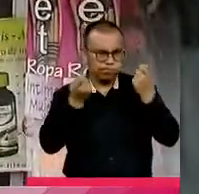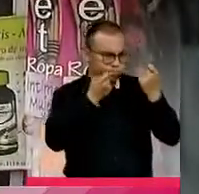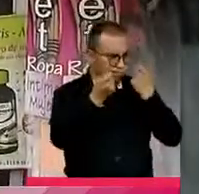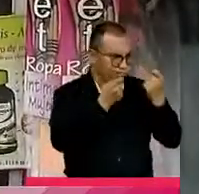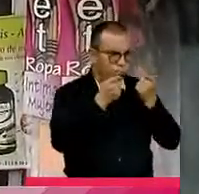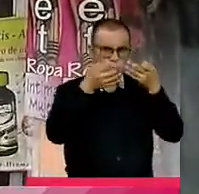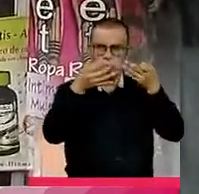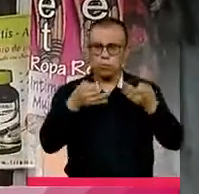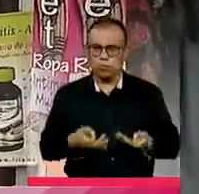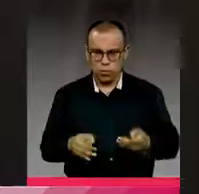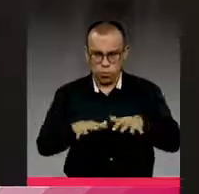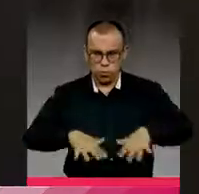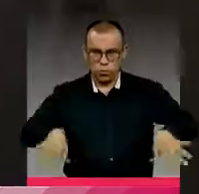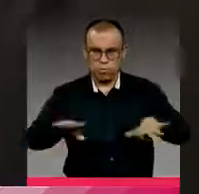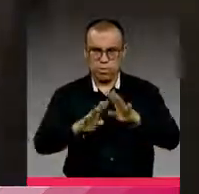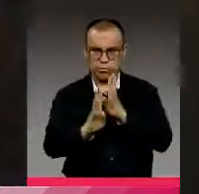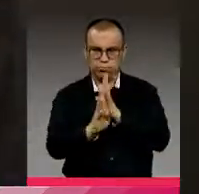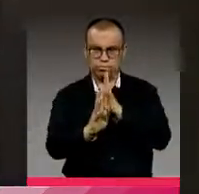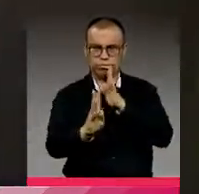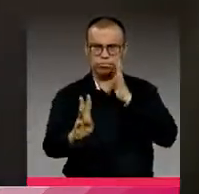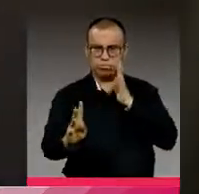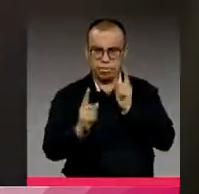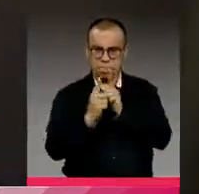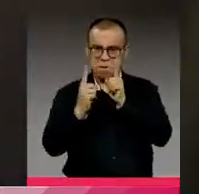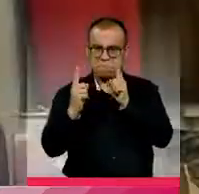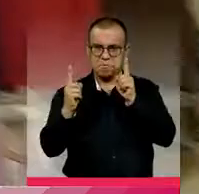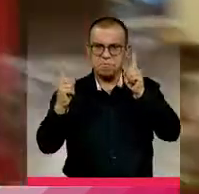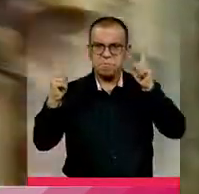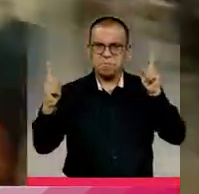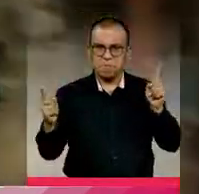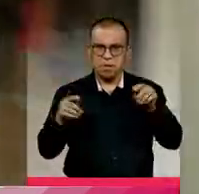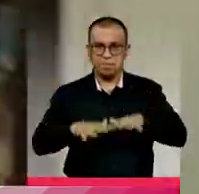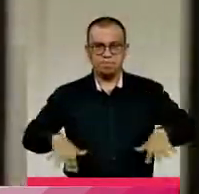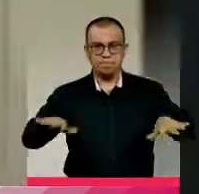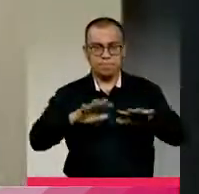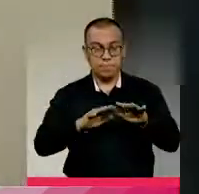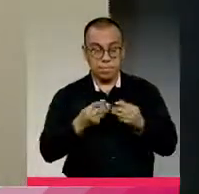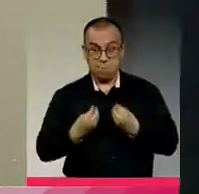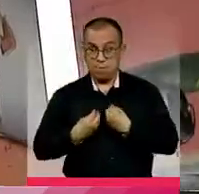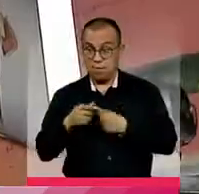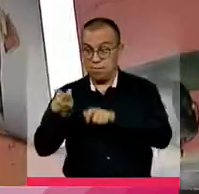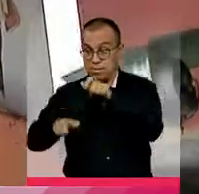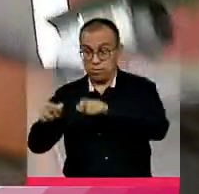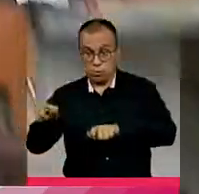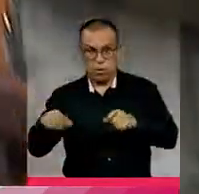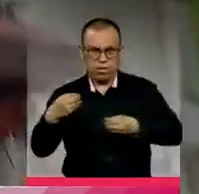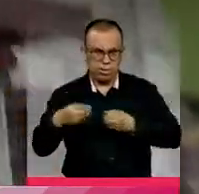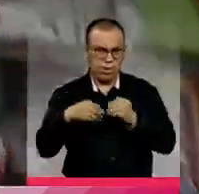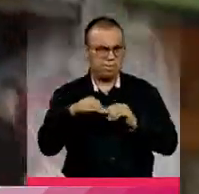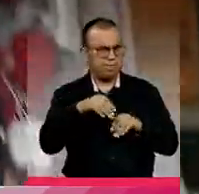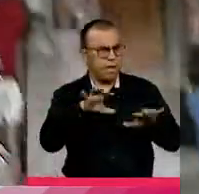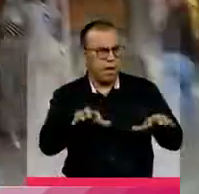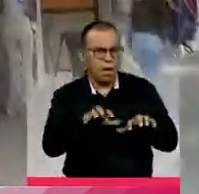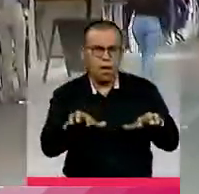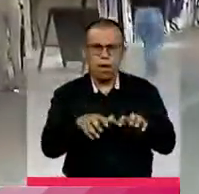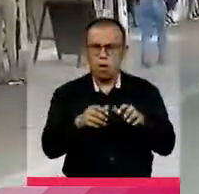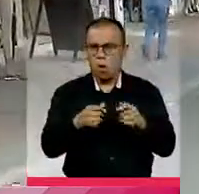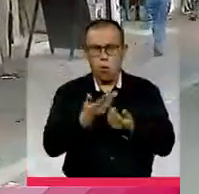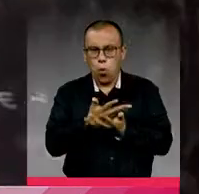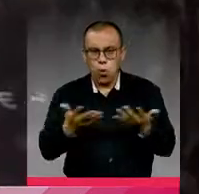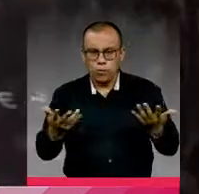que permitan garantizar espacios seguros de distanciamiento social, mientras que los ciudadanos realizan diligencias en establecimientos